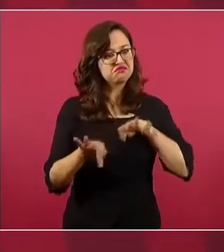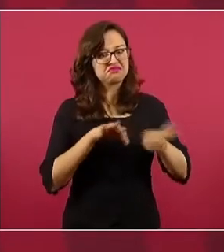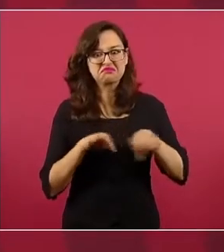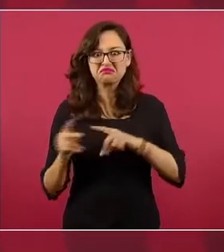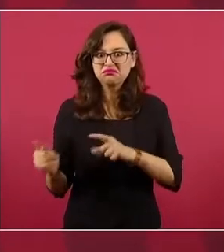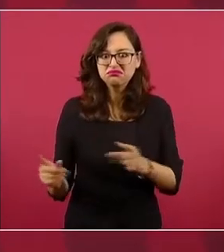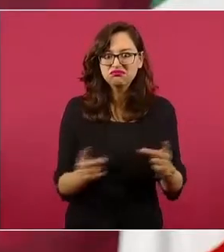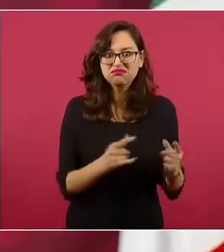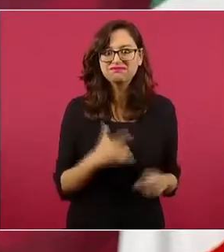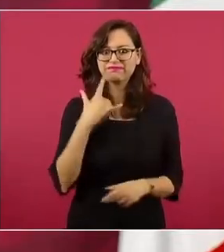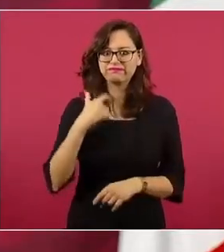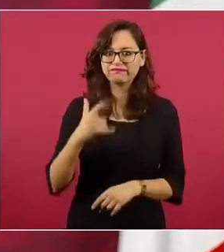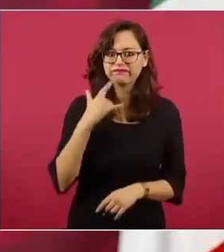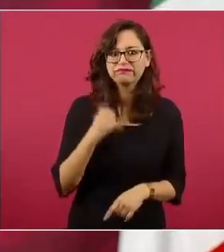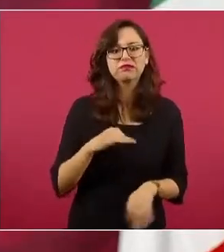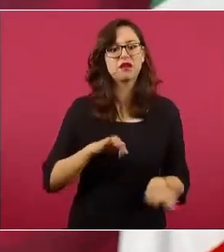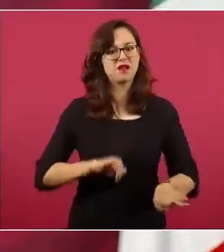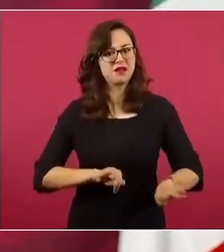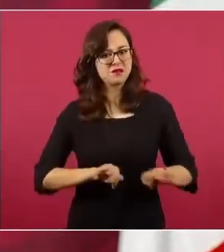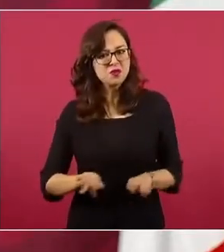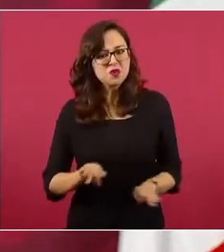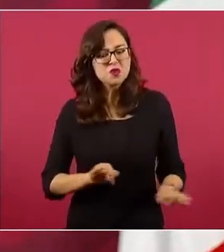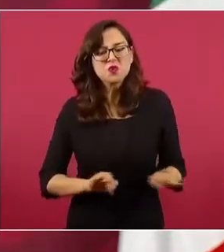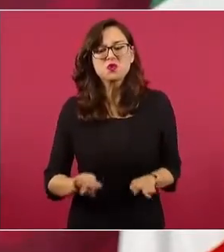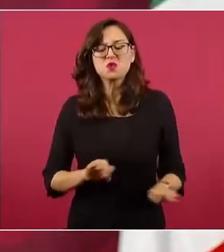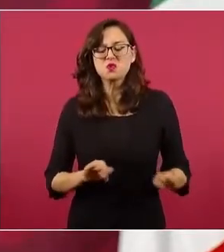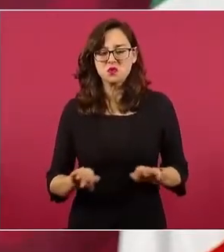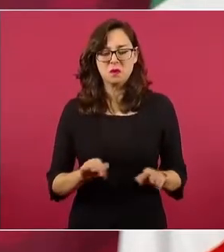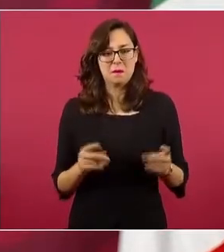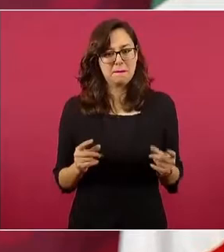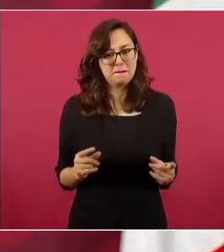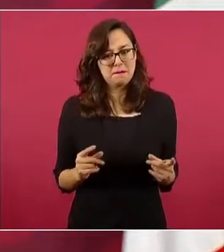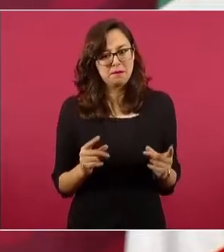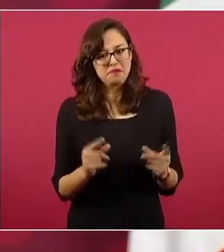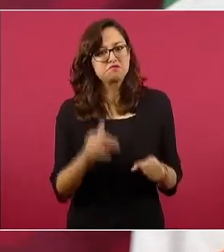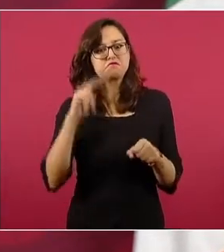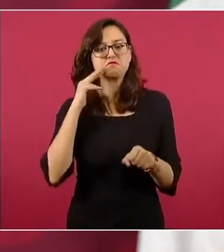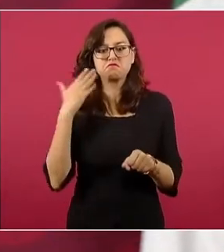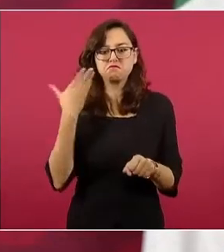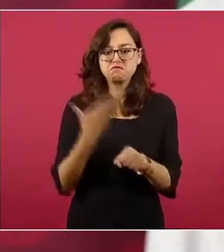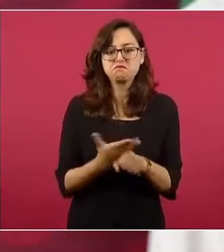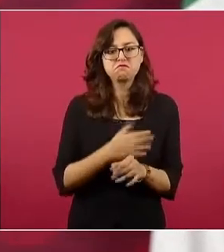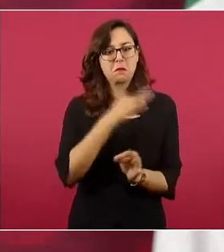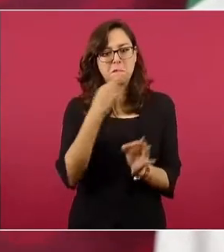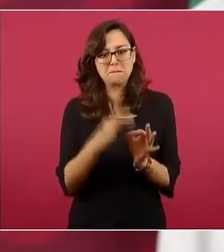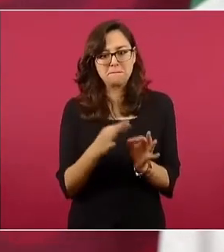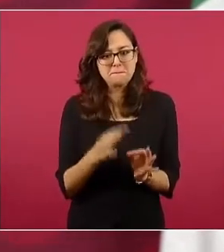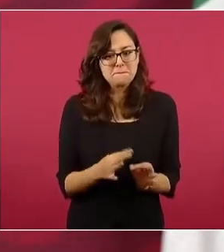gente con mucha responsabilidad,